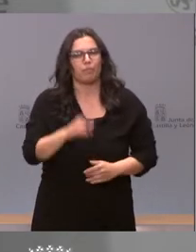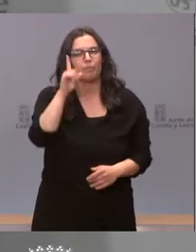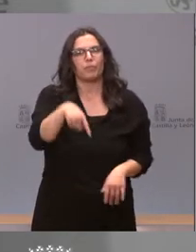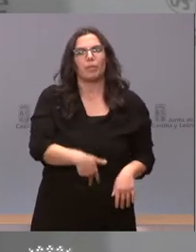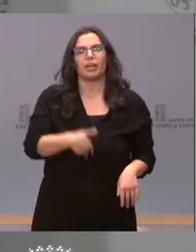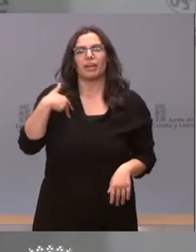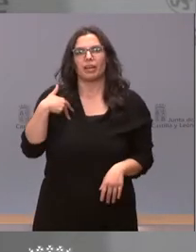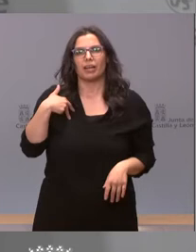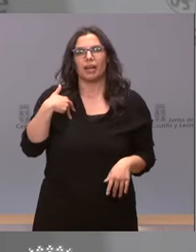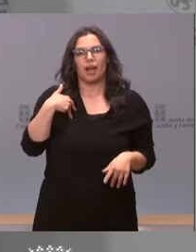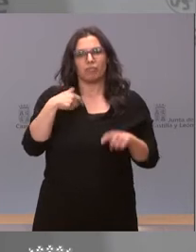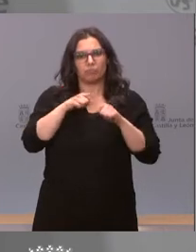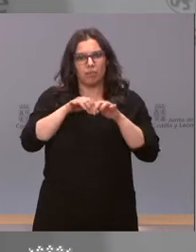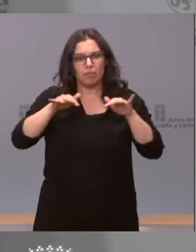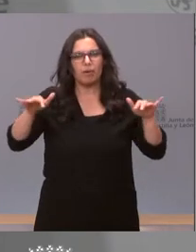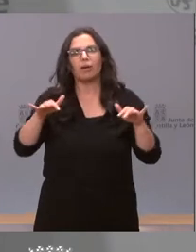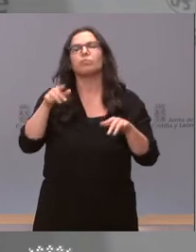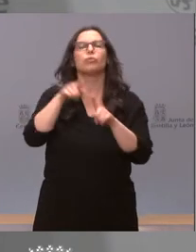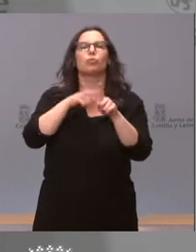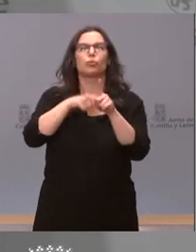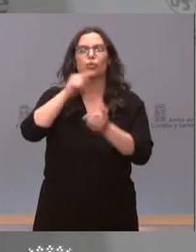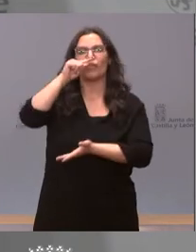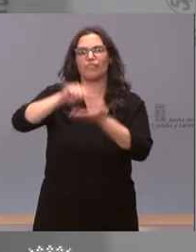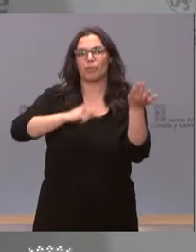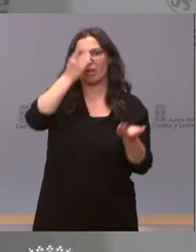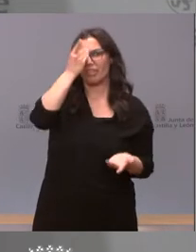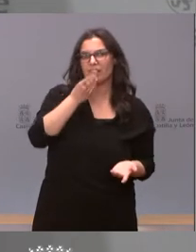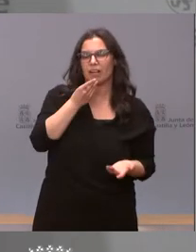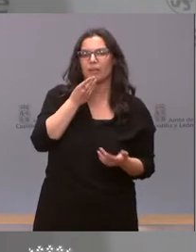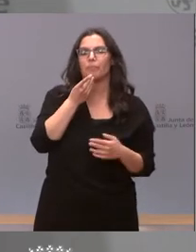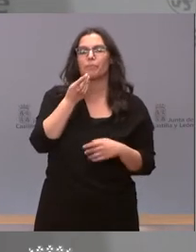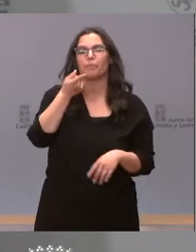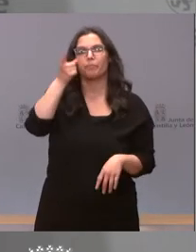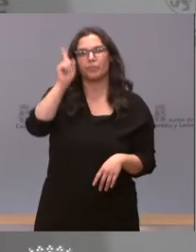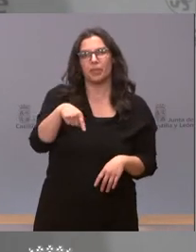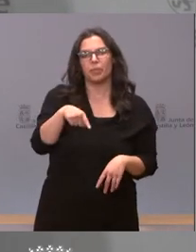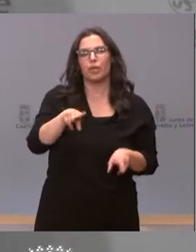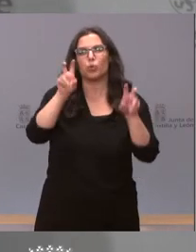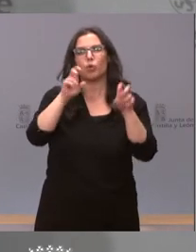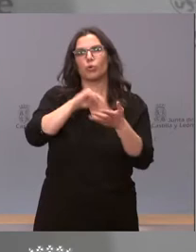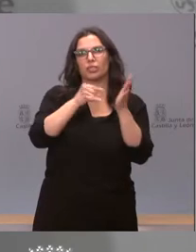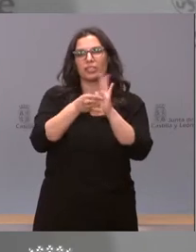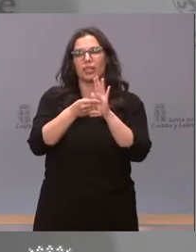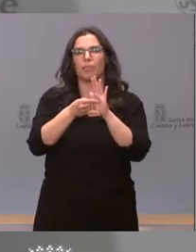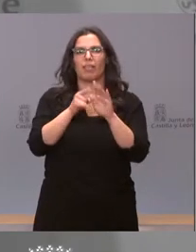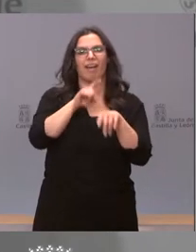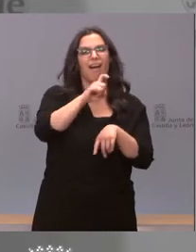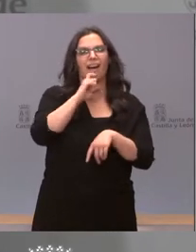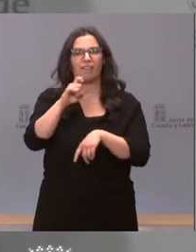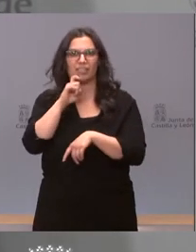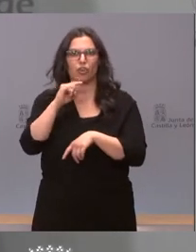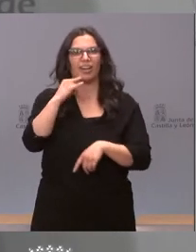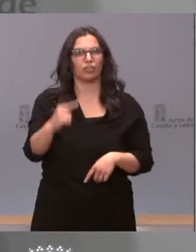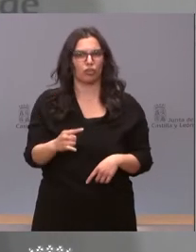el uso de la firma digital, se va a implantar un nuevo sistema de notificaciones electrónicas más accesible para los ciudadanos